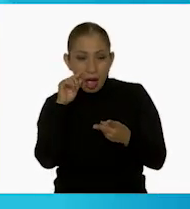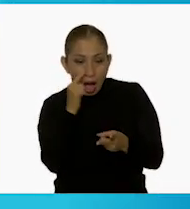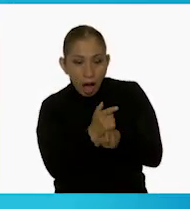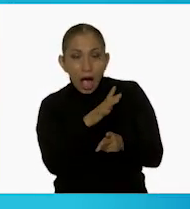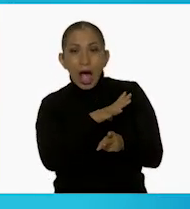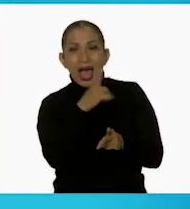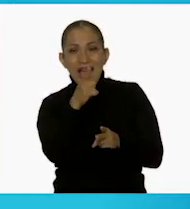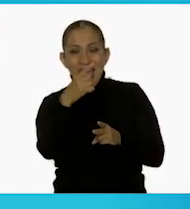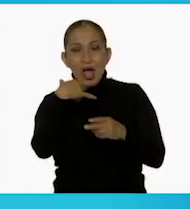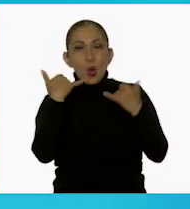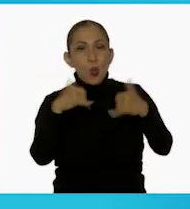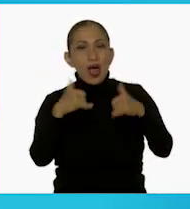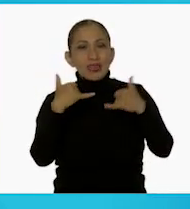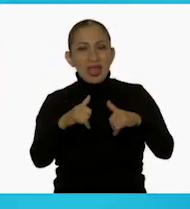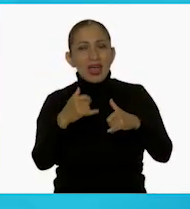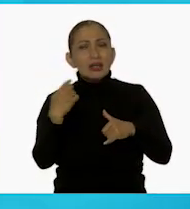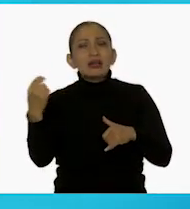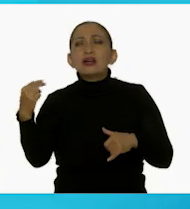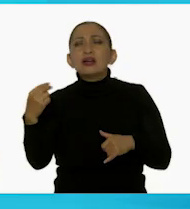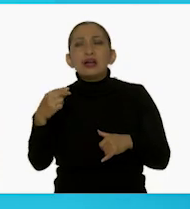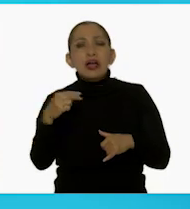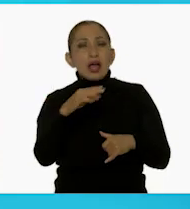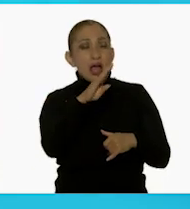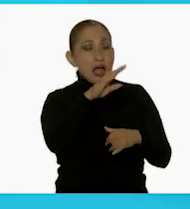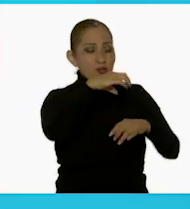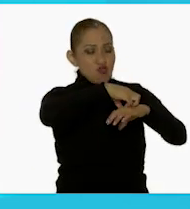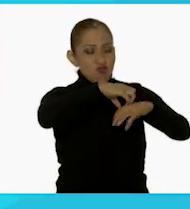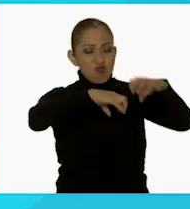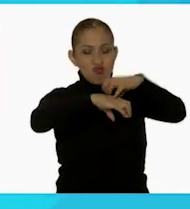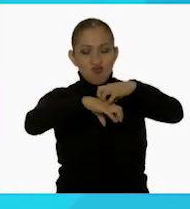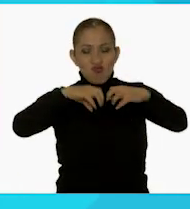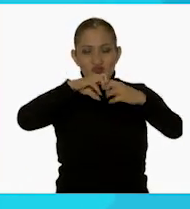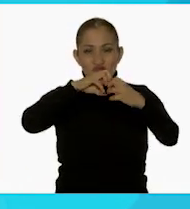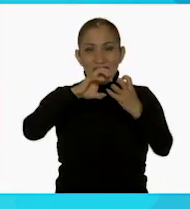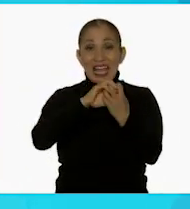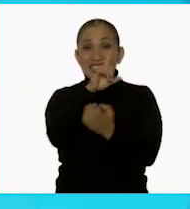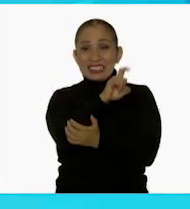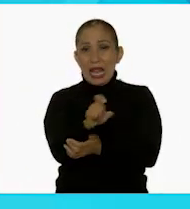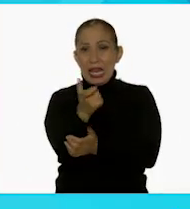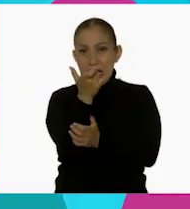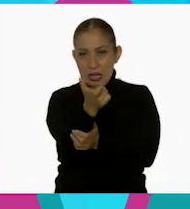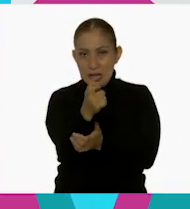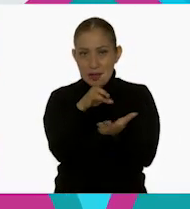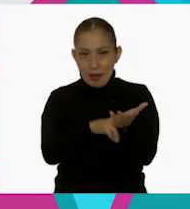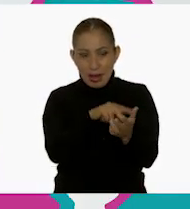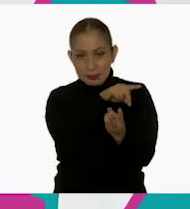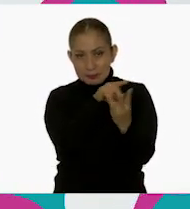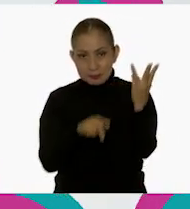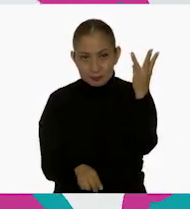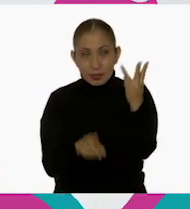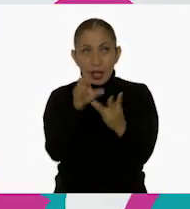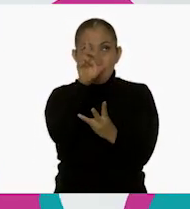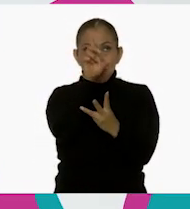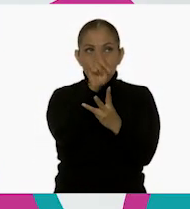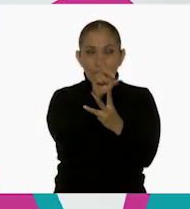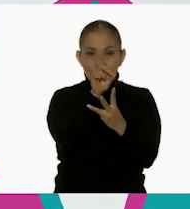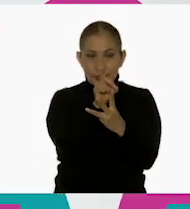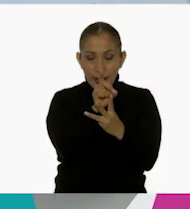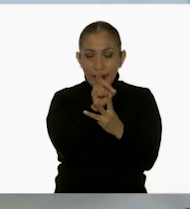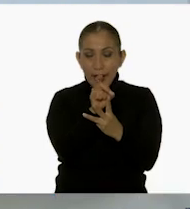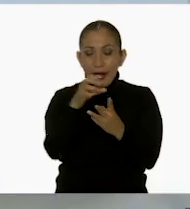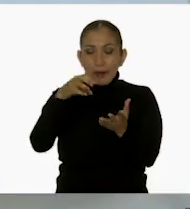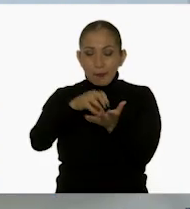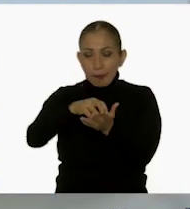unos juguetes de, ¿qué, Ale? Unos bloques armables de 100 pesos. Ok. 30 y los